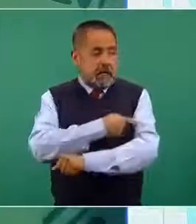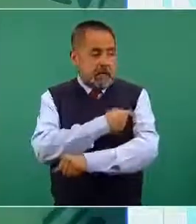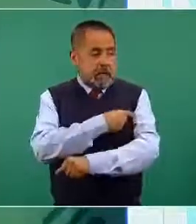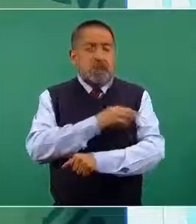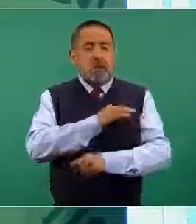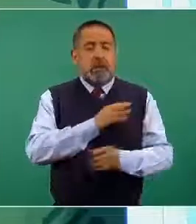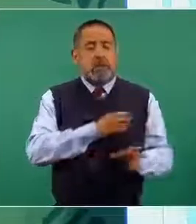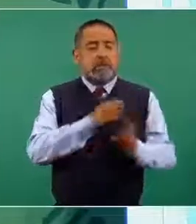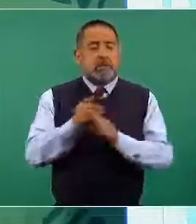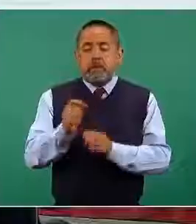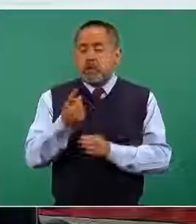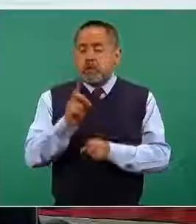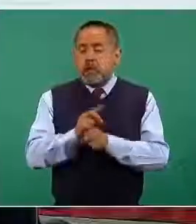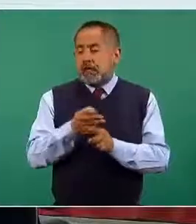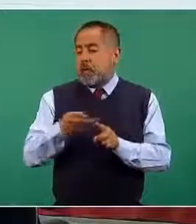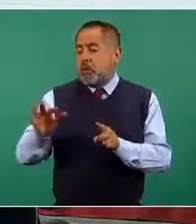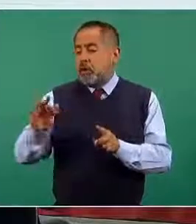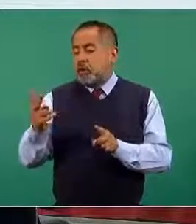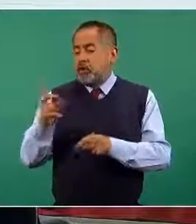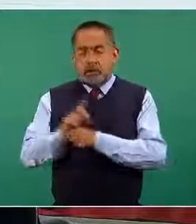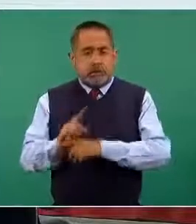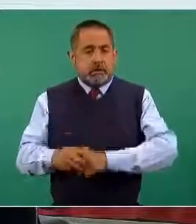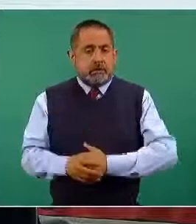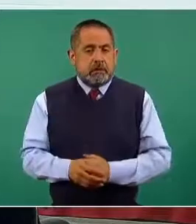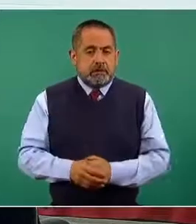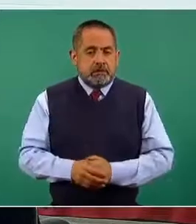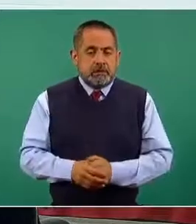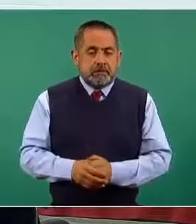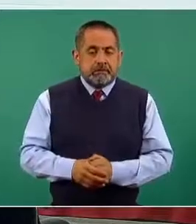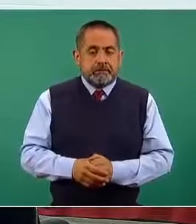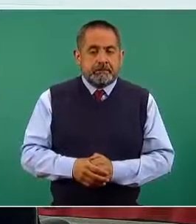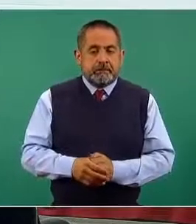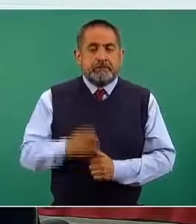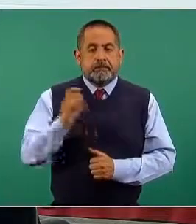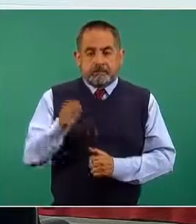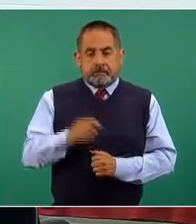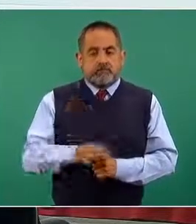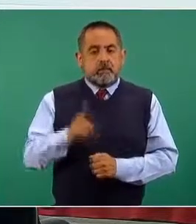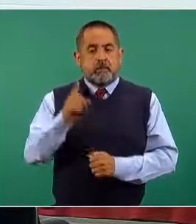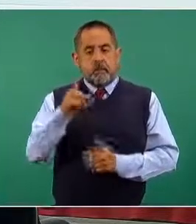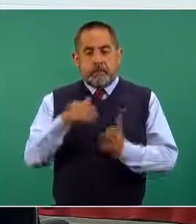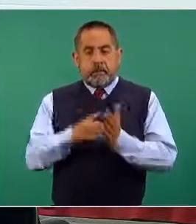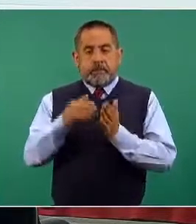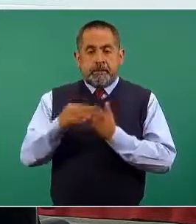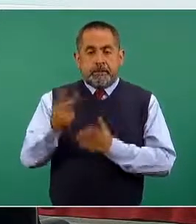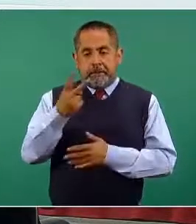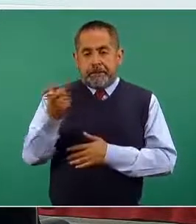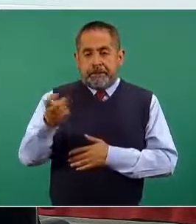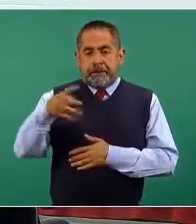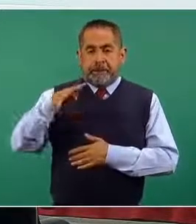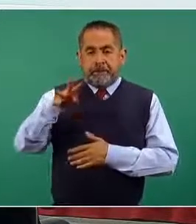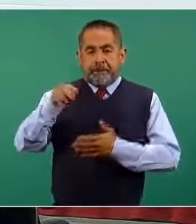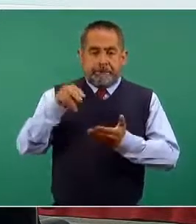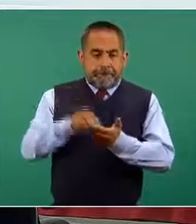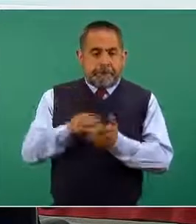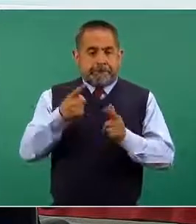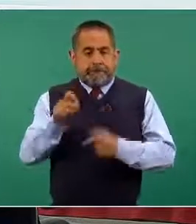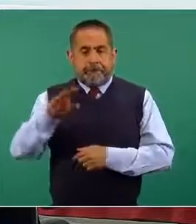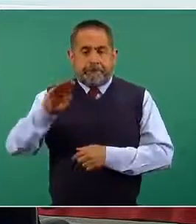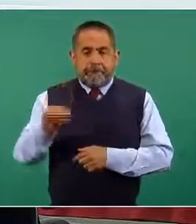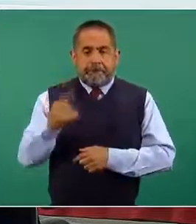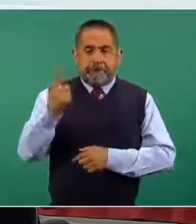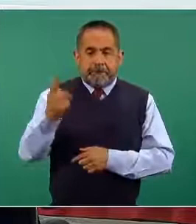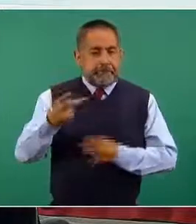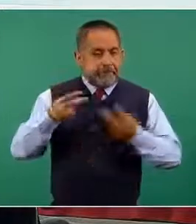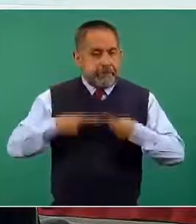primera dosis. Un total de 1.218.191